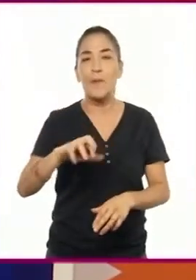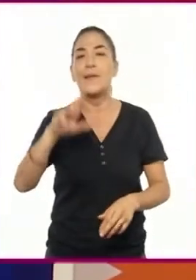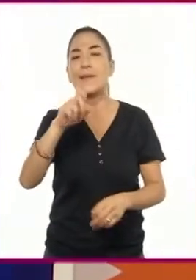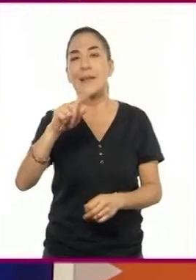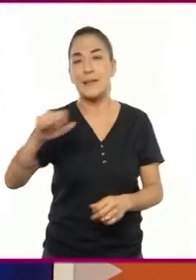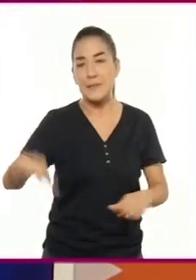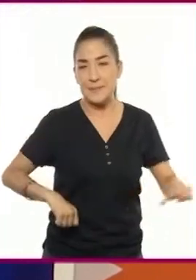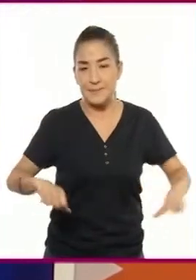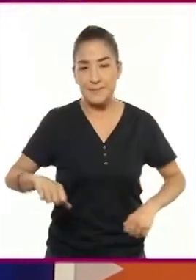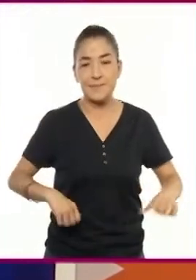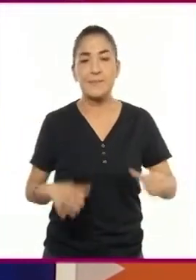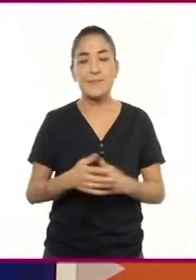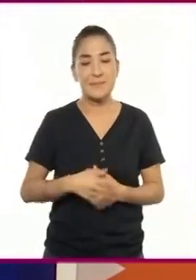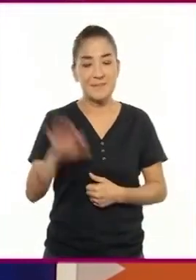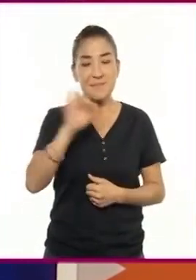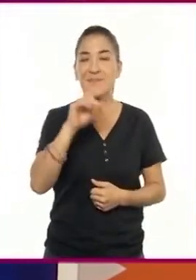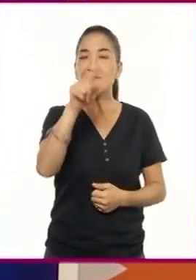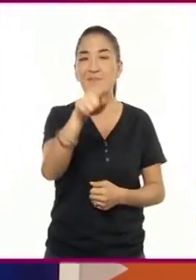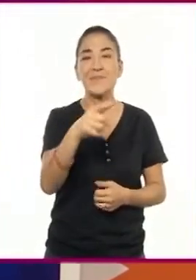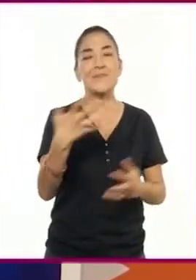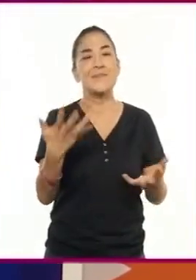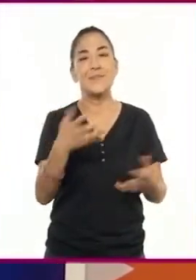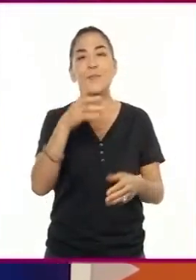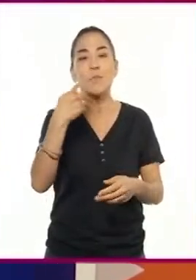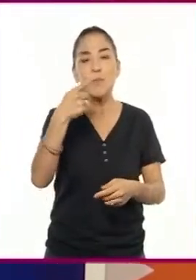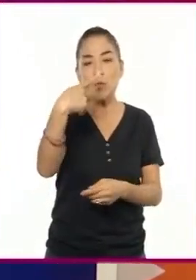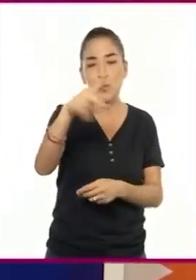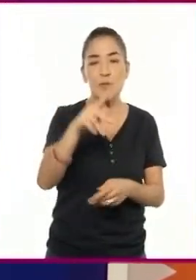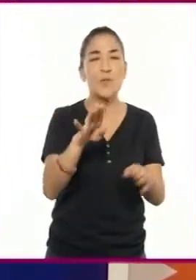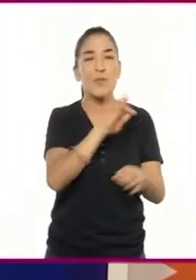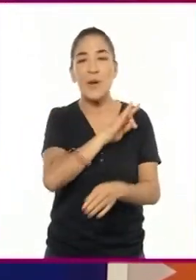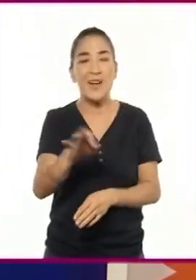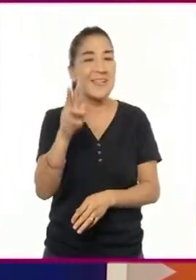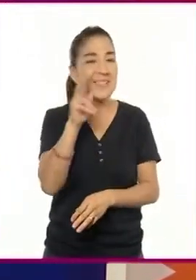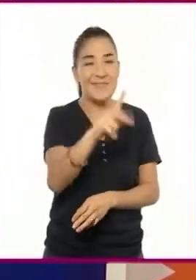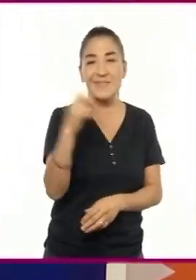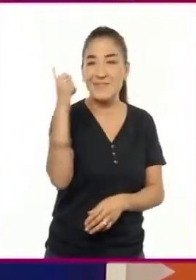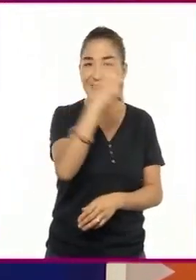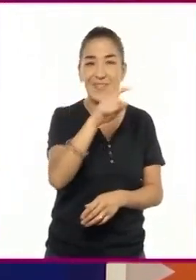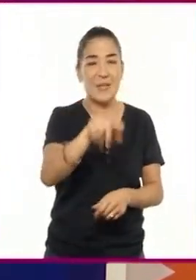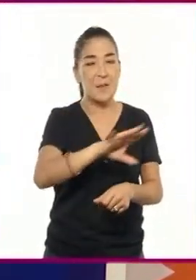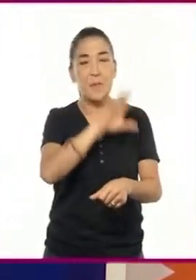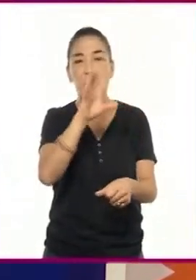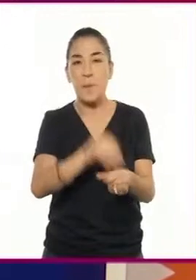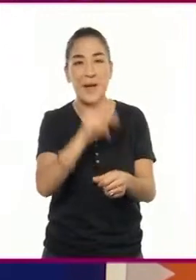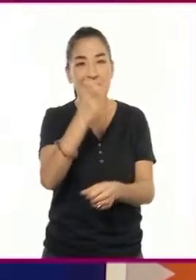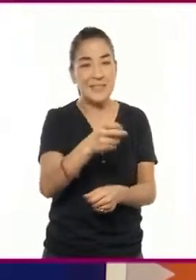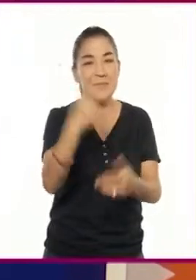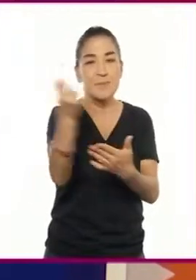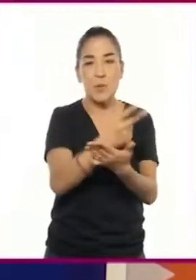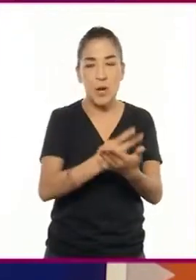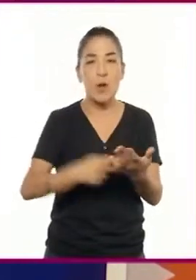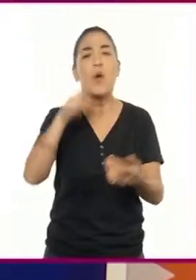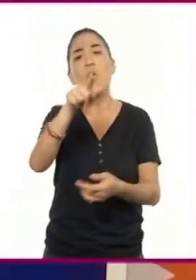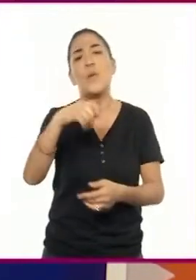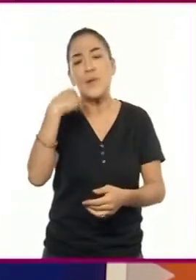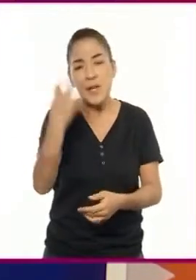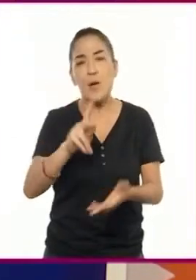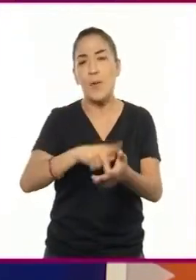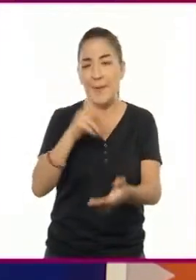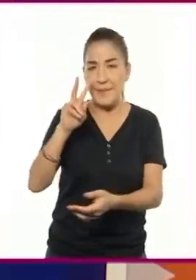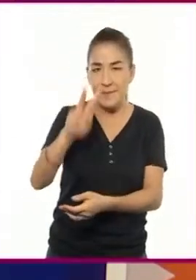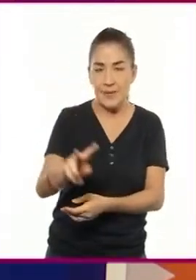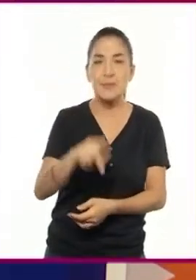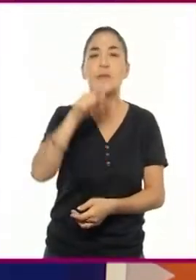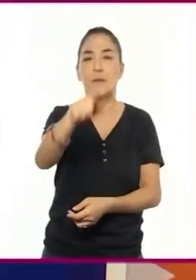Si por circunstancias ajenas a su control no pueden ver completo el programa o si quieren volver a verlo, les